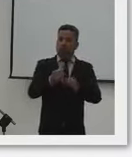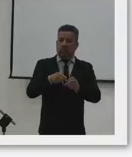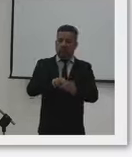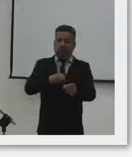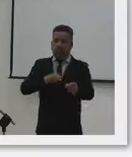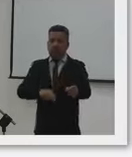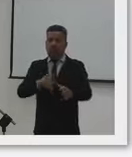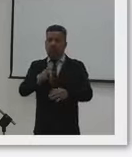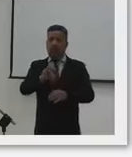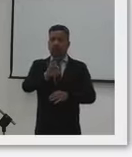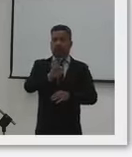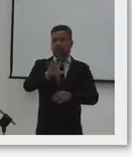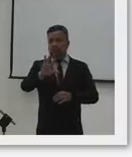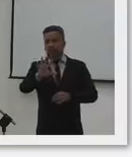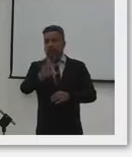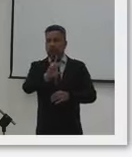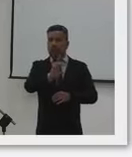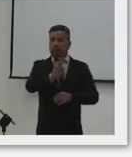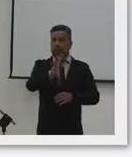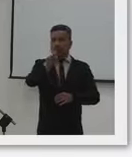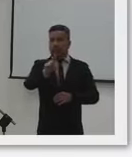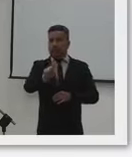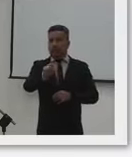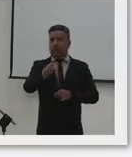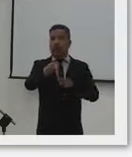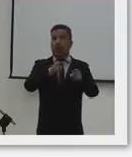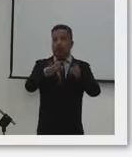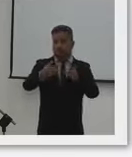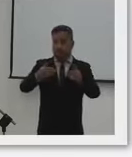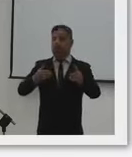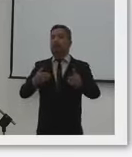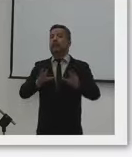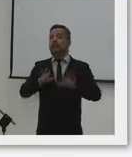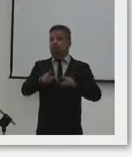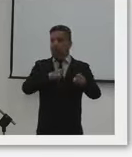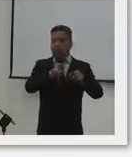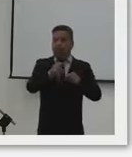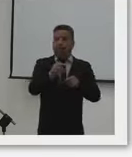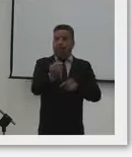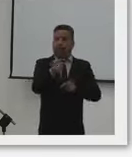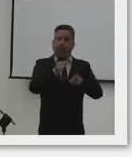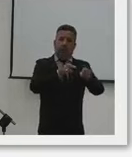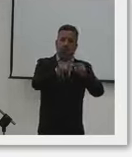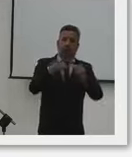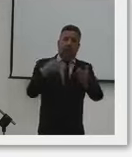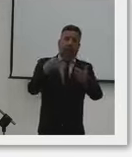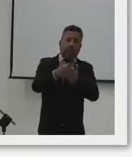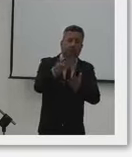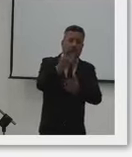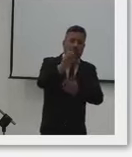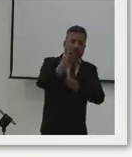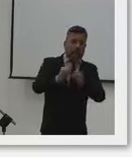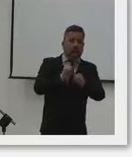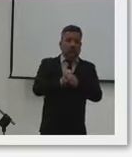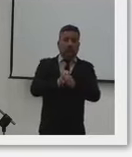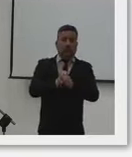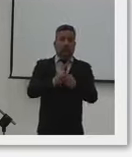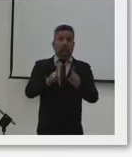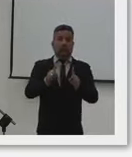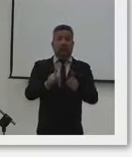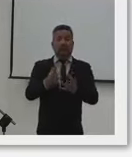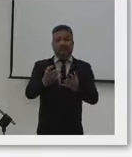encuentran su retiro en los 35, 36, incluso antes. Hay algunas excepciones que duran hasta los 40.